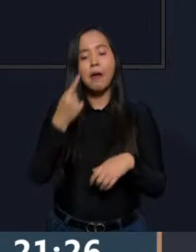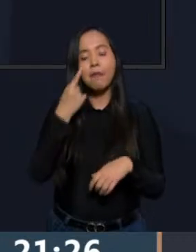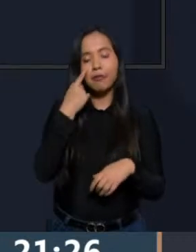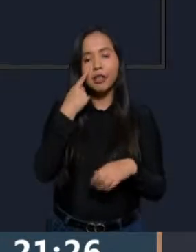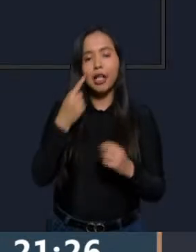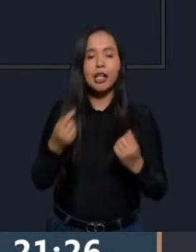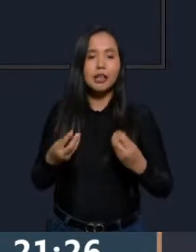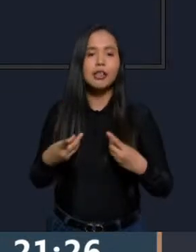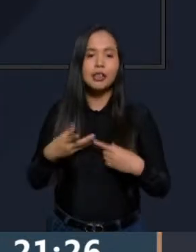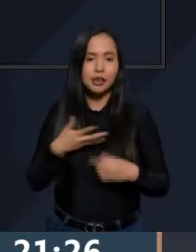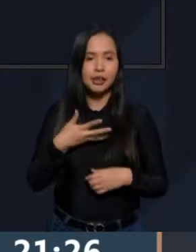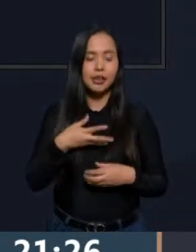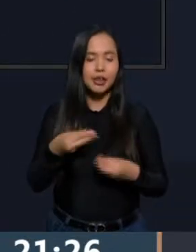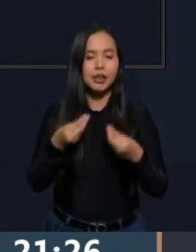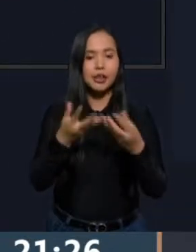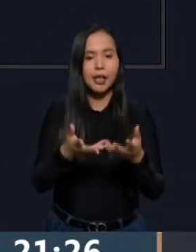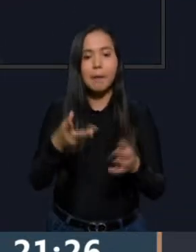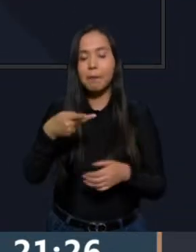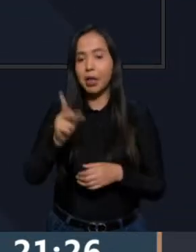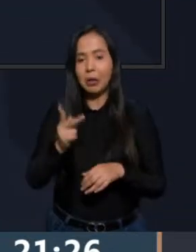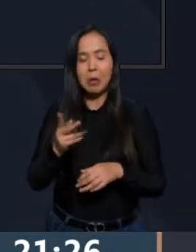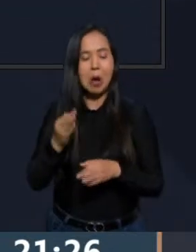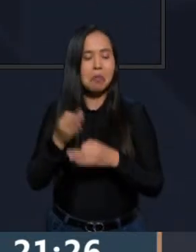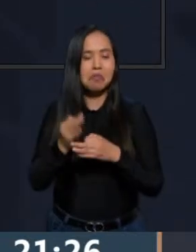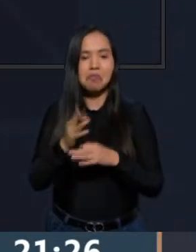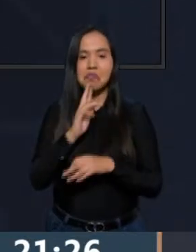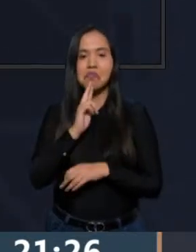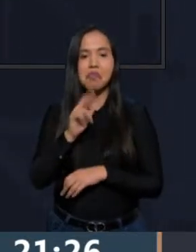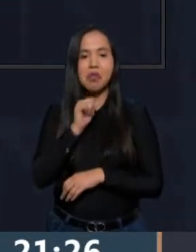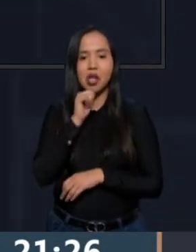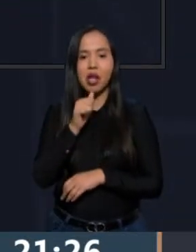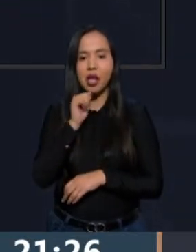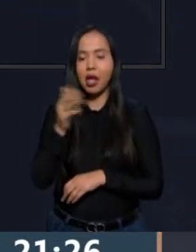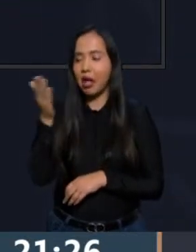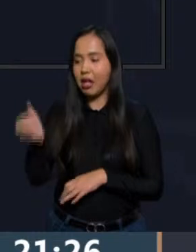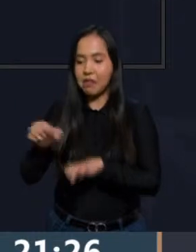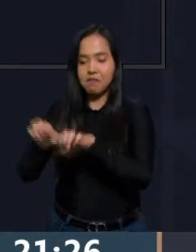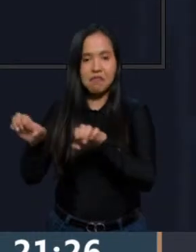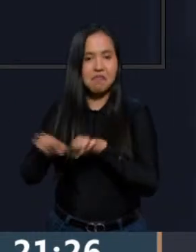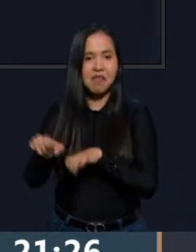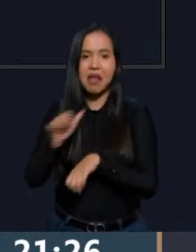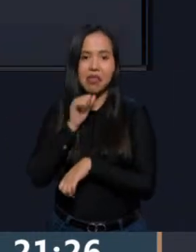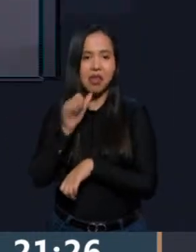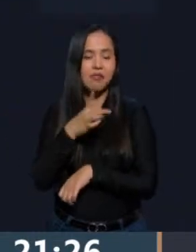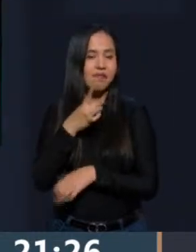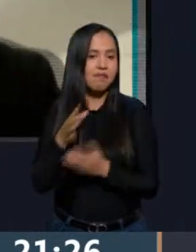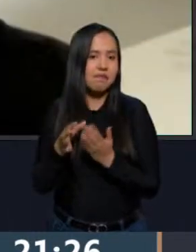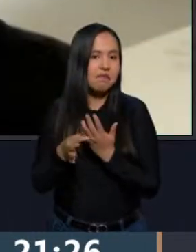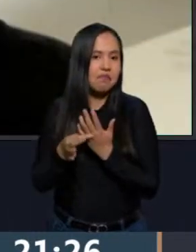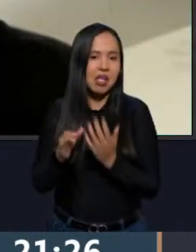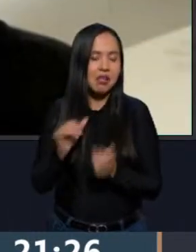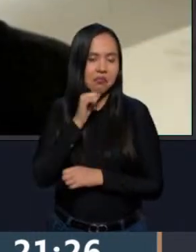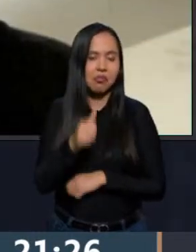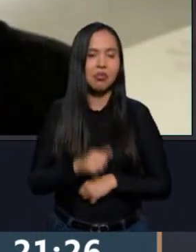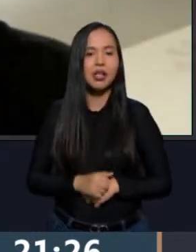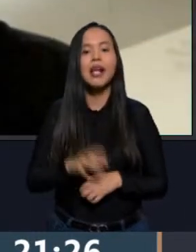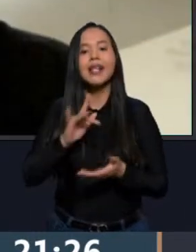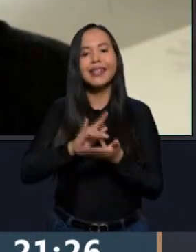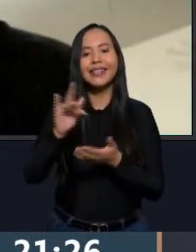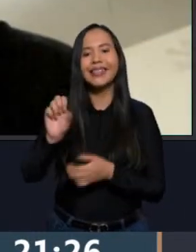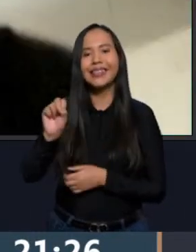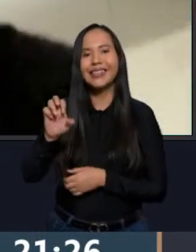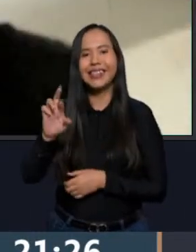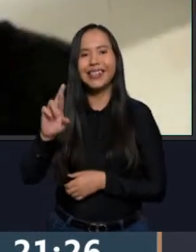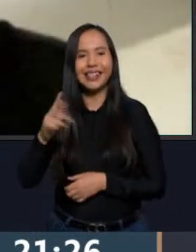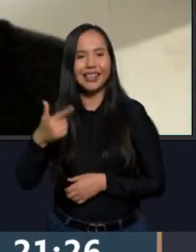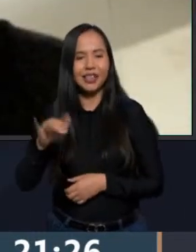Entonces, sí, pero por el momento no ha habido ninguna respuesta ni ninguna reacción por parte de este equipo. De acuerdo. Sergio, te agradezco mucho por tu tiempo